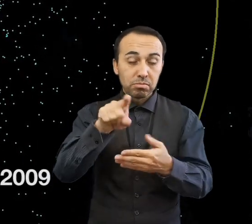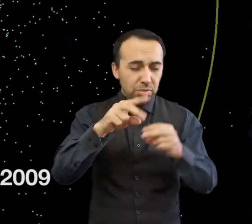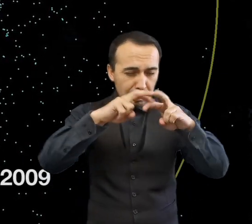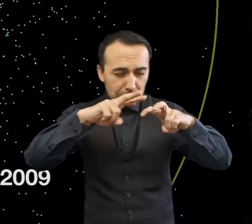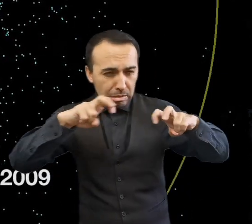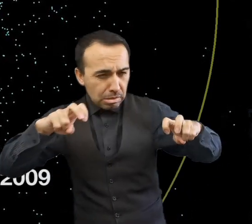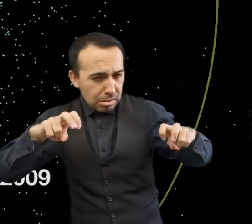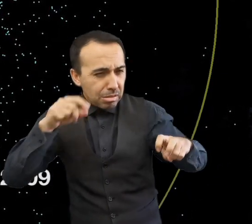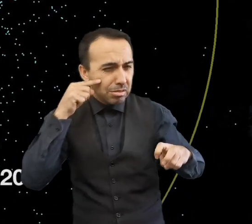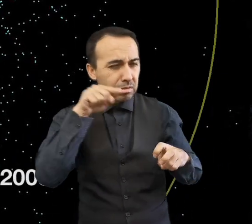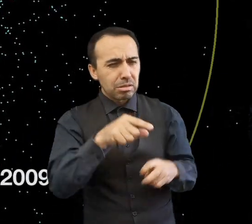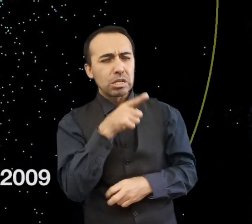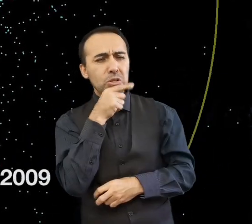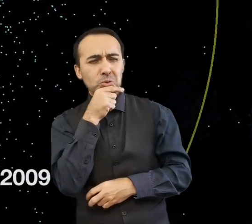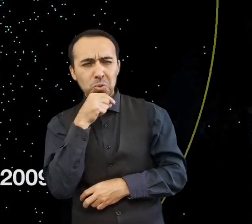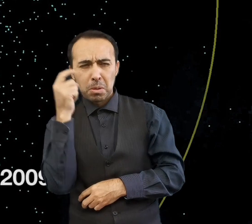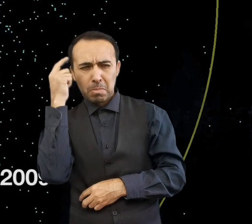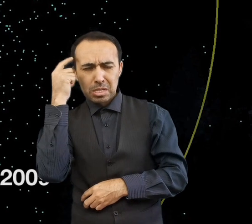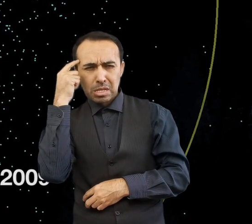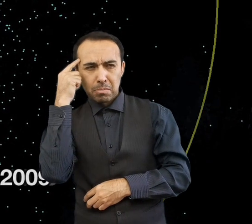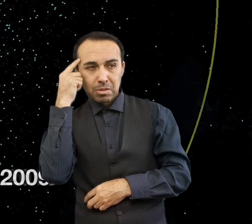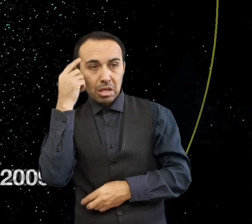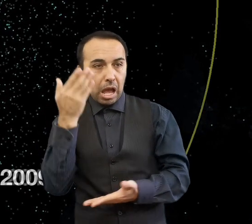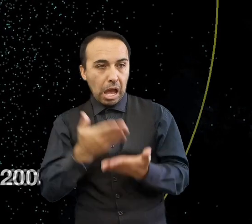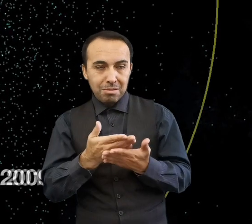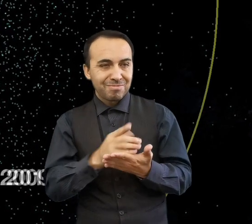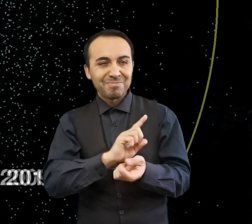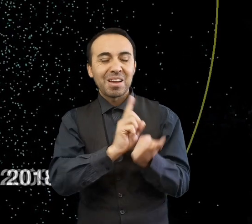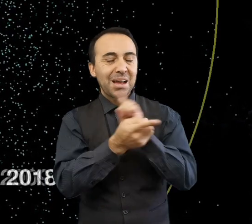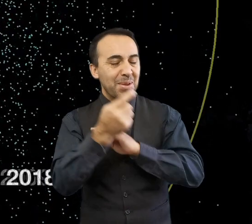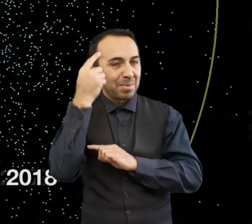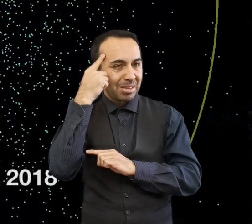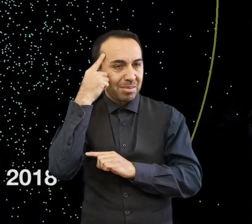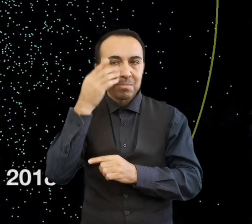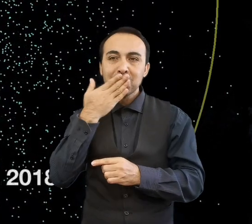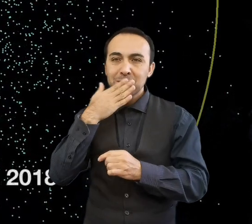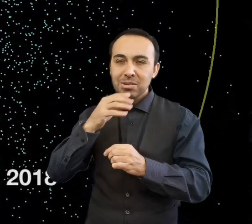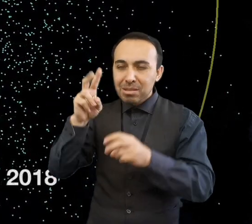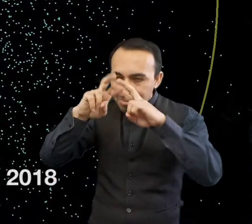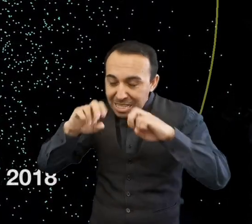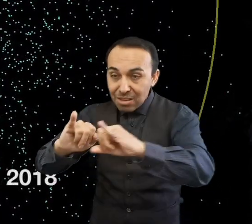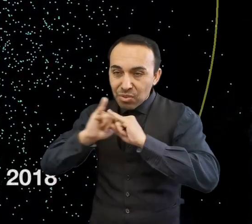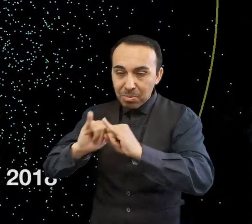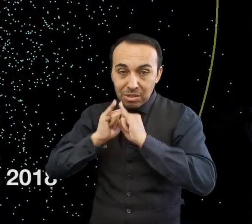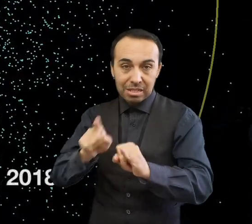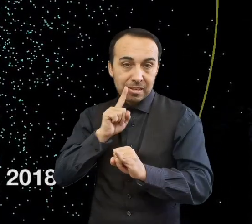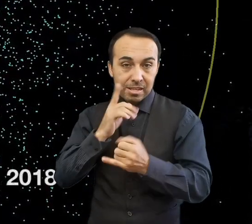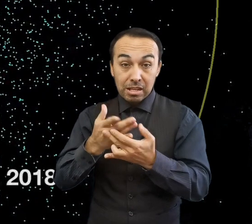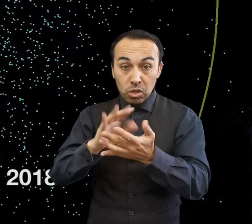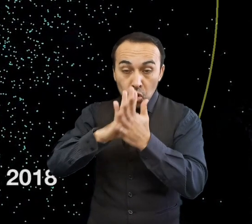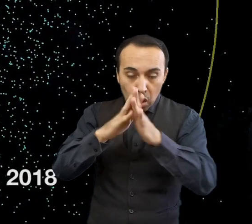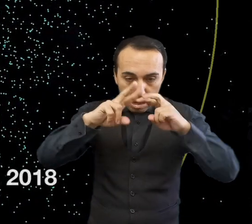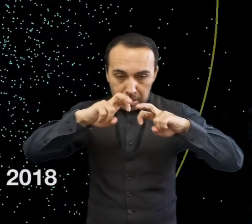y las limitaciones a un entorno más rico en datos, en el que las observaciones pueden utilizarse directamente para